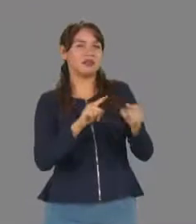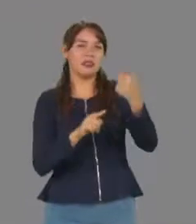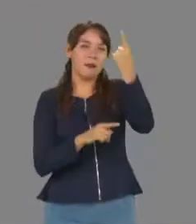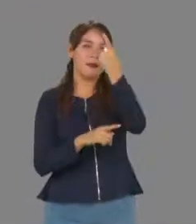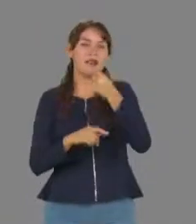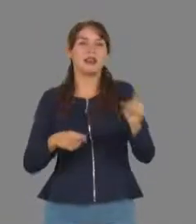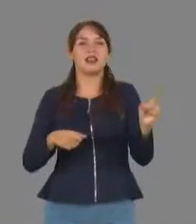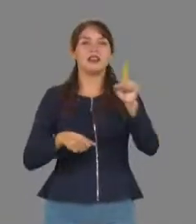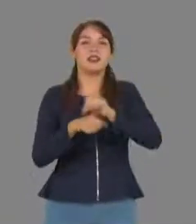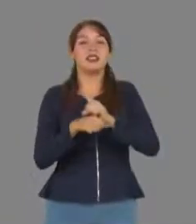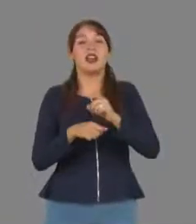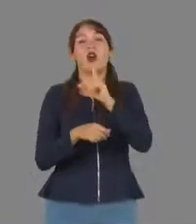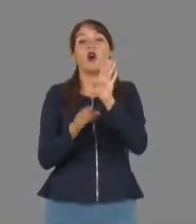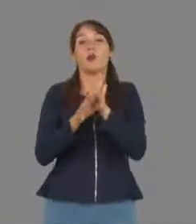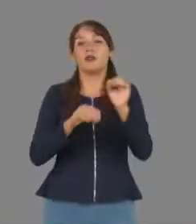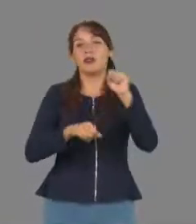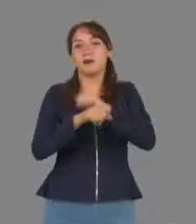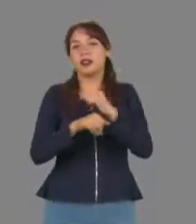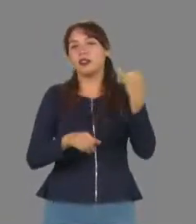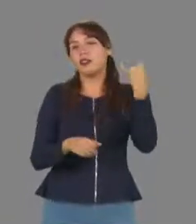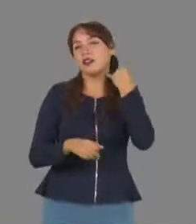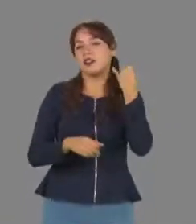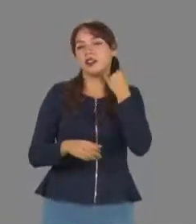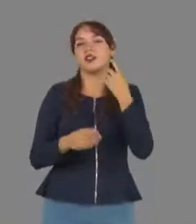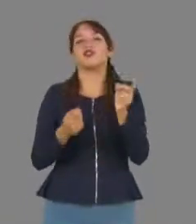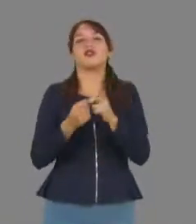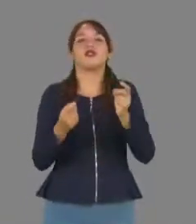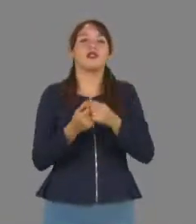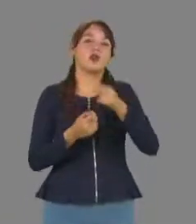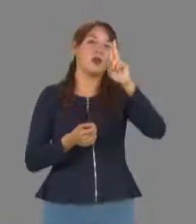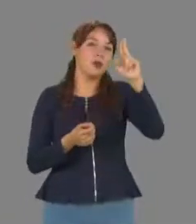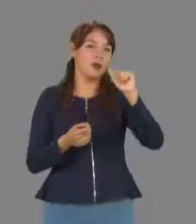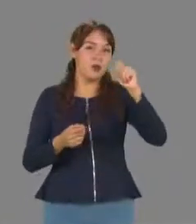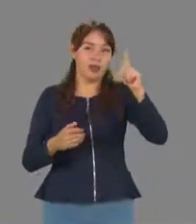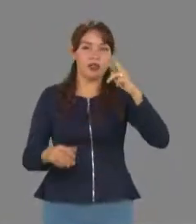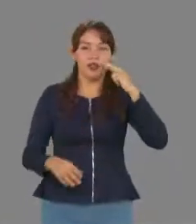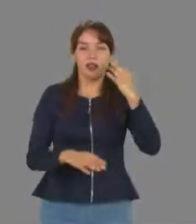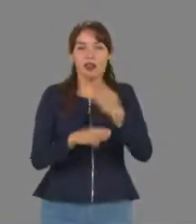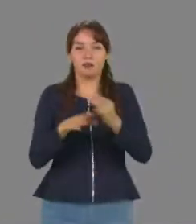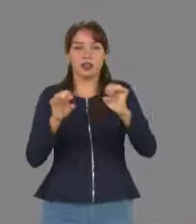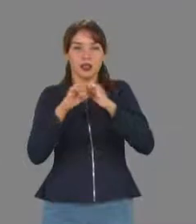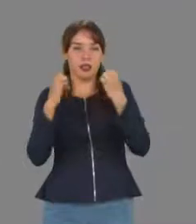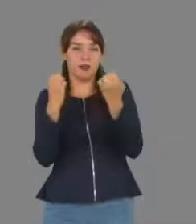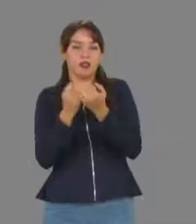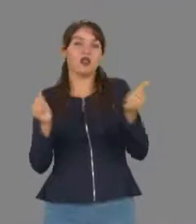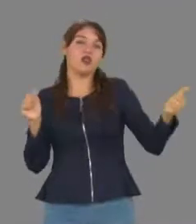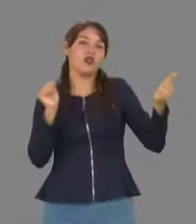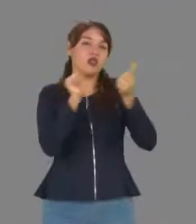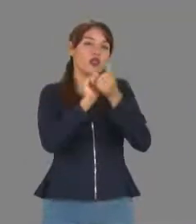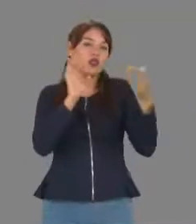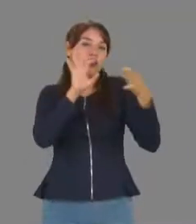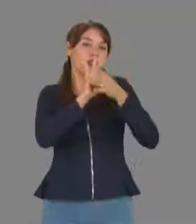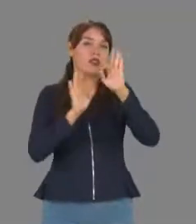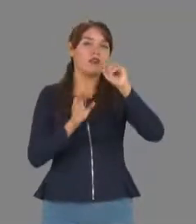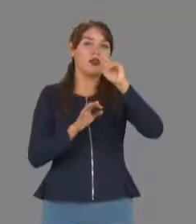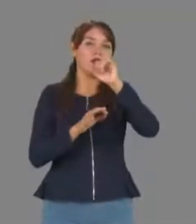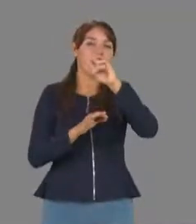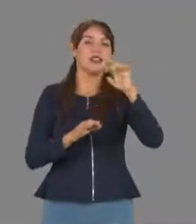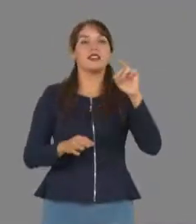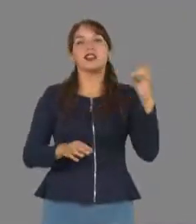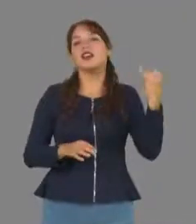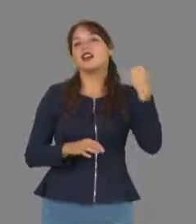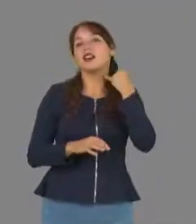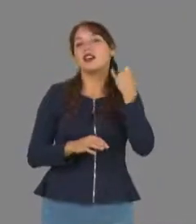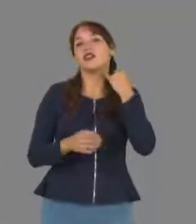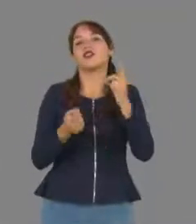parte de la Semana de la Ingeniería 2018 que organizó la Universidad Autónoma de Tamaulipas a través de la Facultad de Ingeniería Arturo Narro